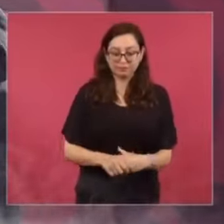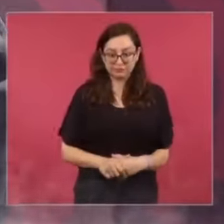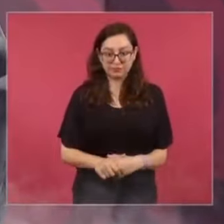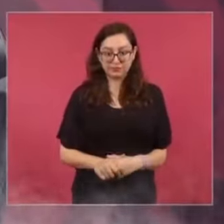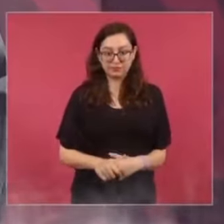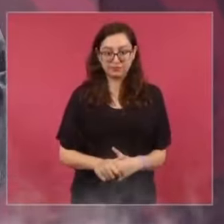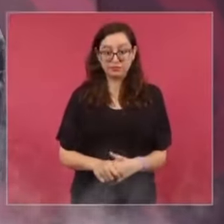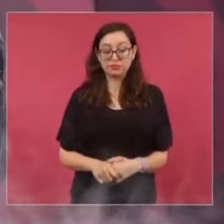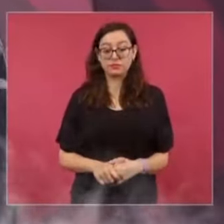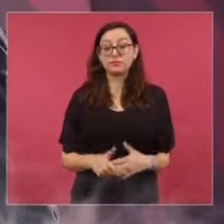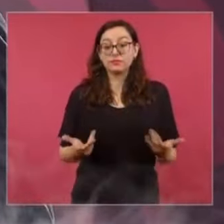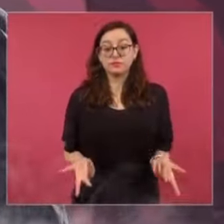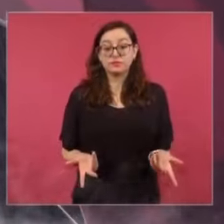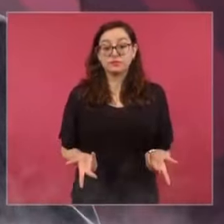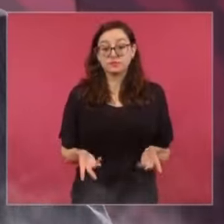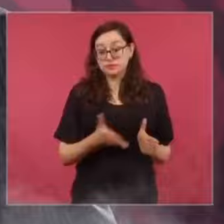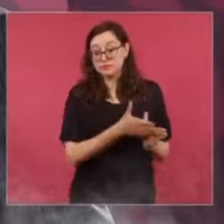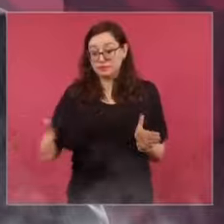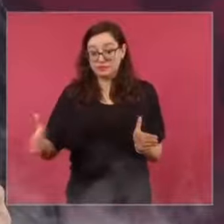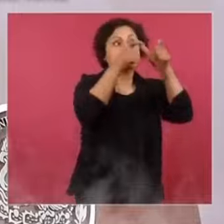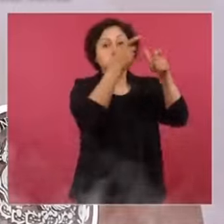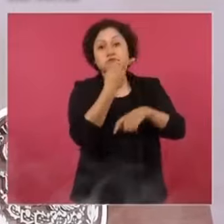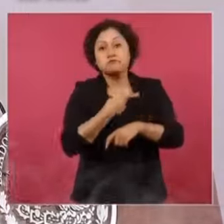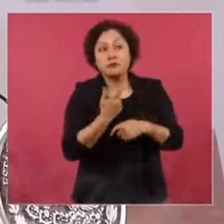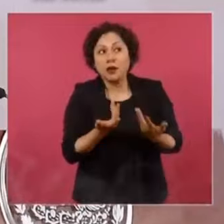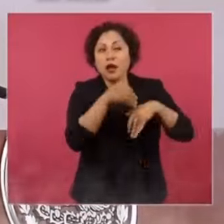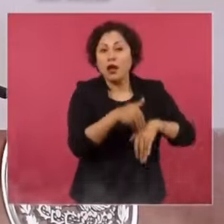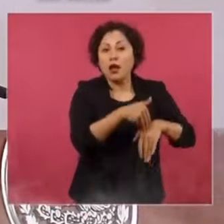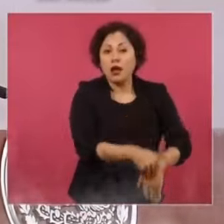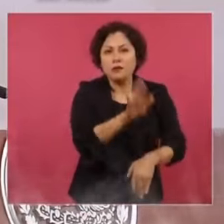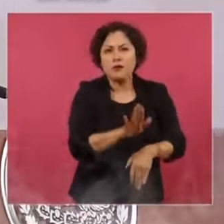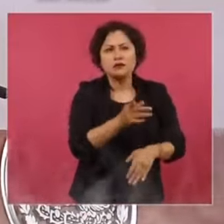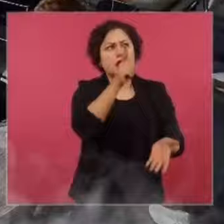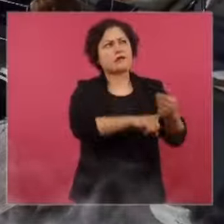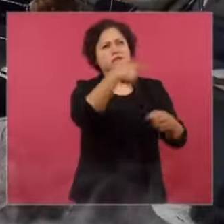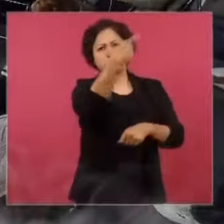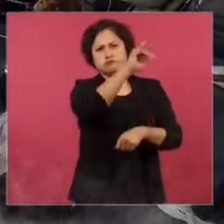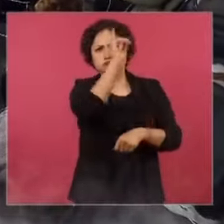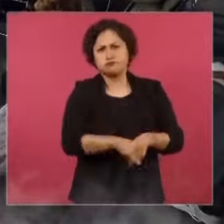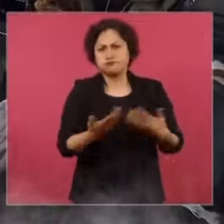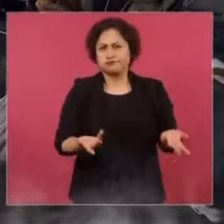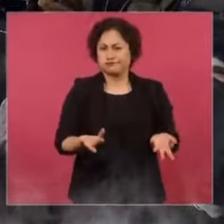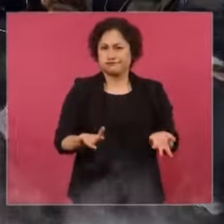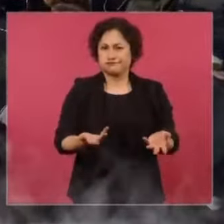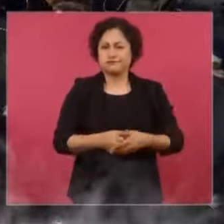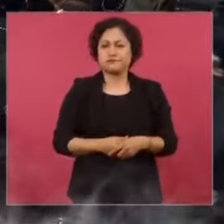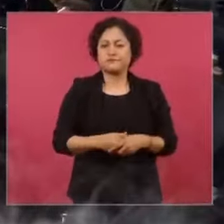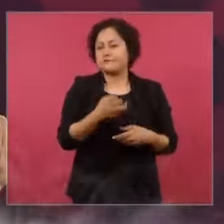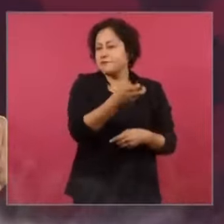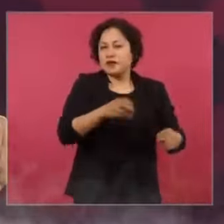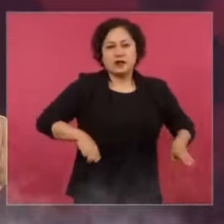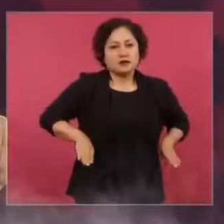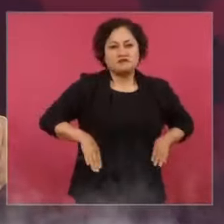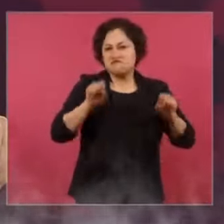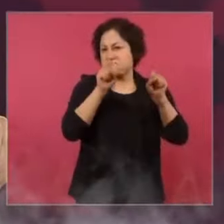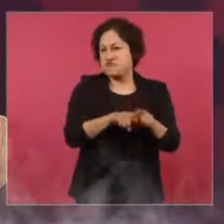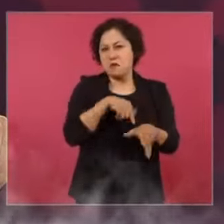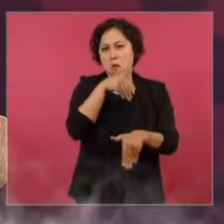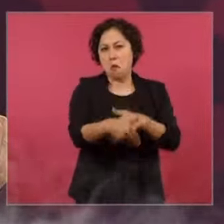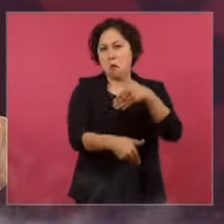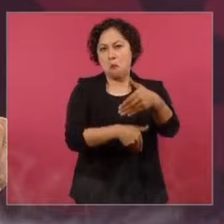todo en lo que nosotros conocemos como periodo neoliberal. Y eso continuó porque engañaron de que iba a un cambio